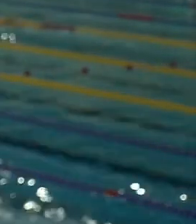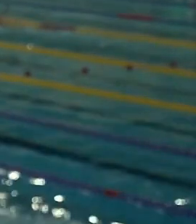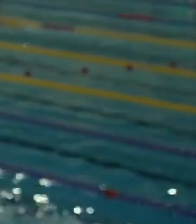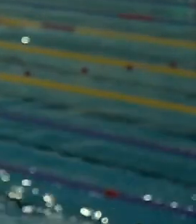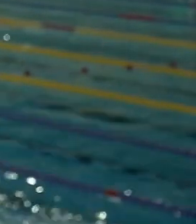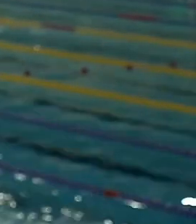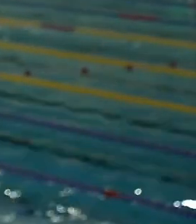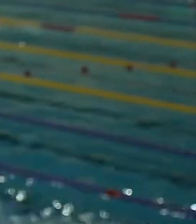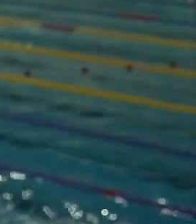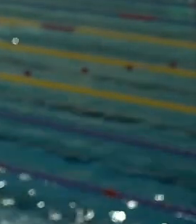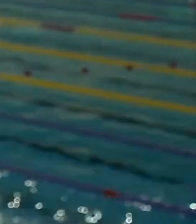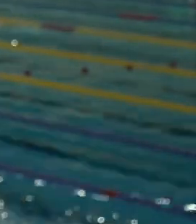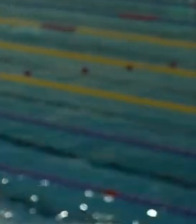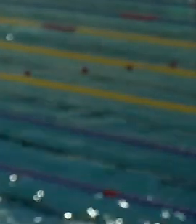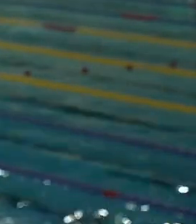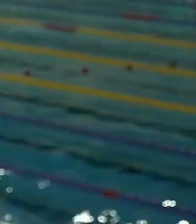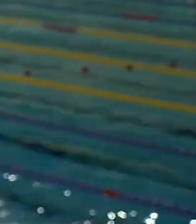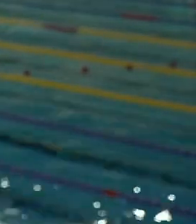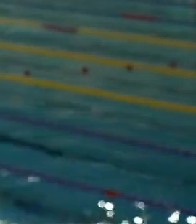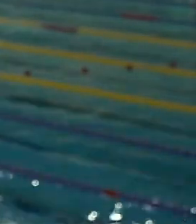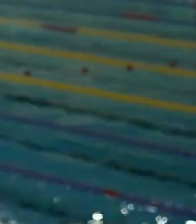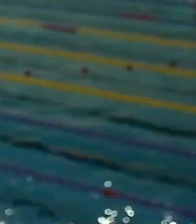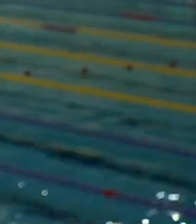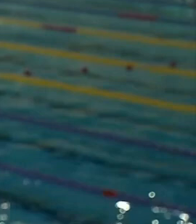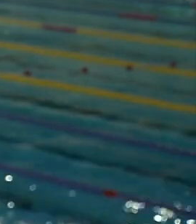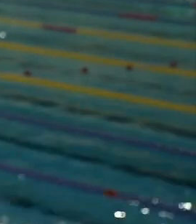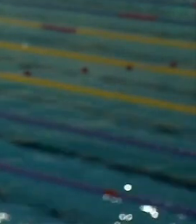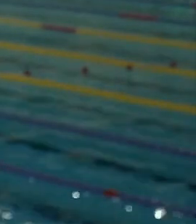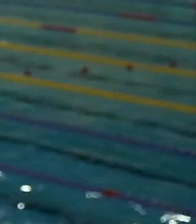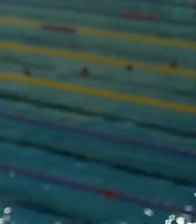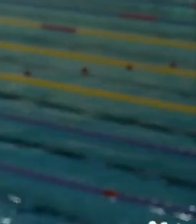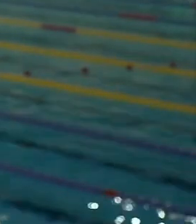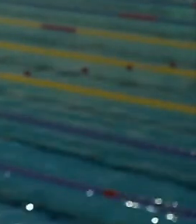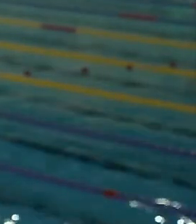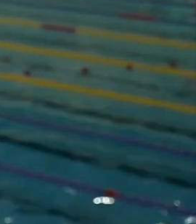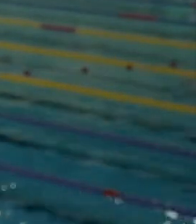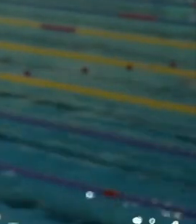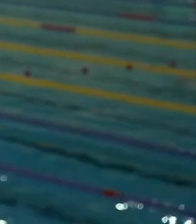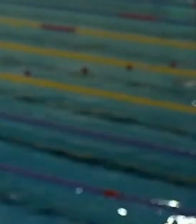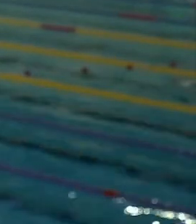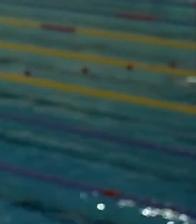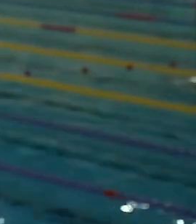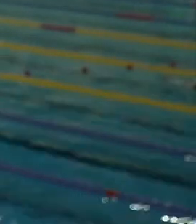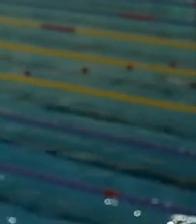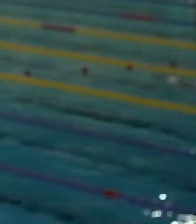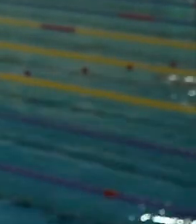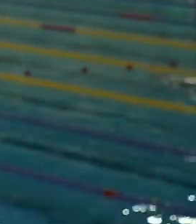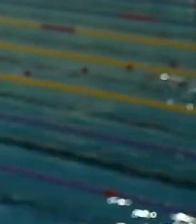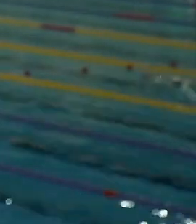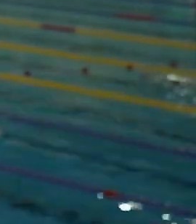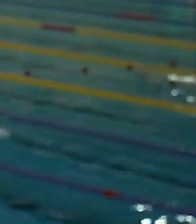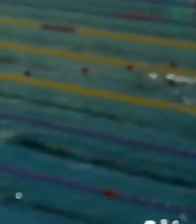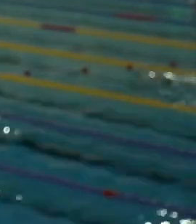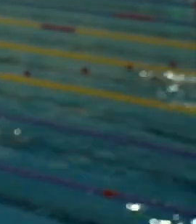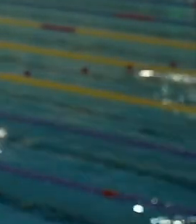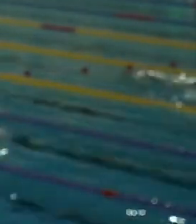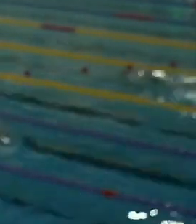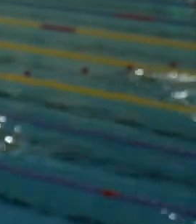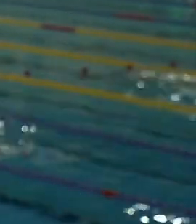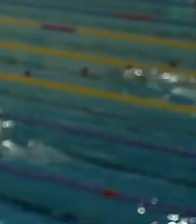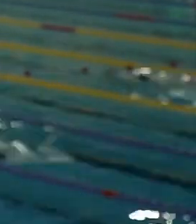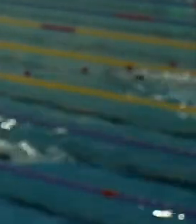Fue la razón que Bruno Giraldo, un joven con autismo, ingresara a la natación, logrando que su vida